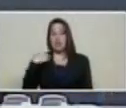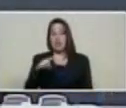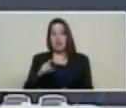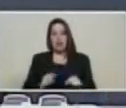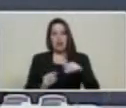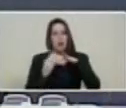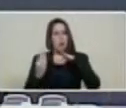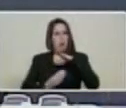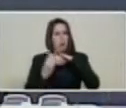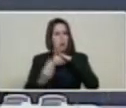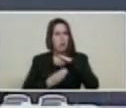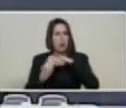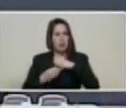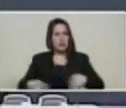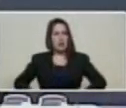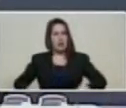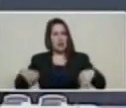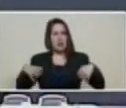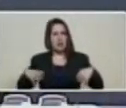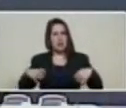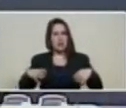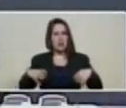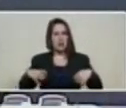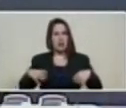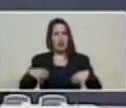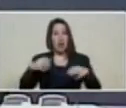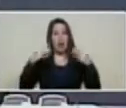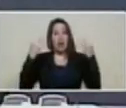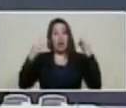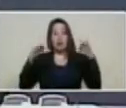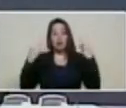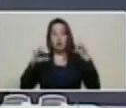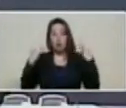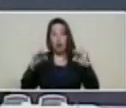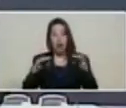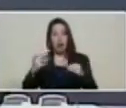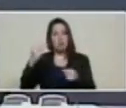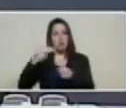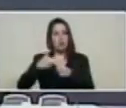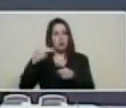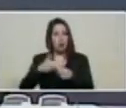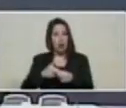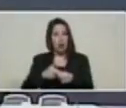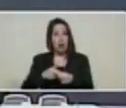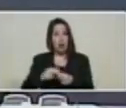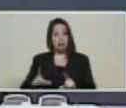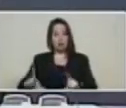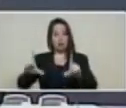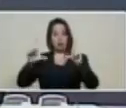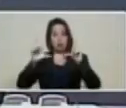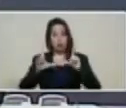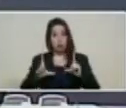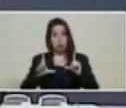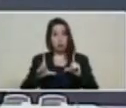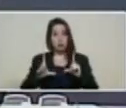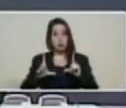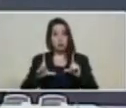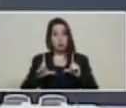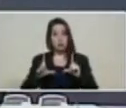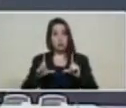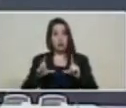certificada. La riqueza petrolera que certifica